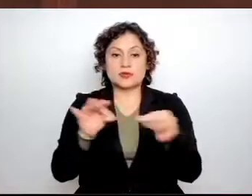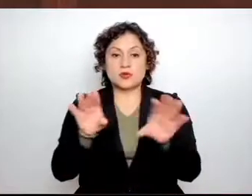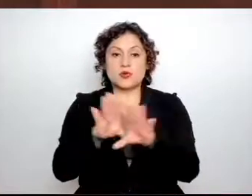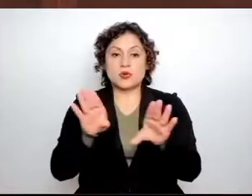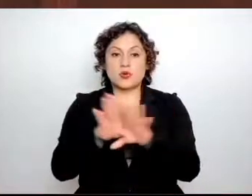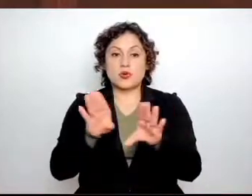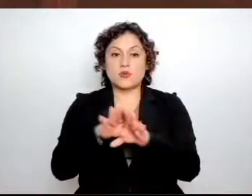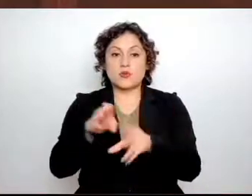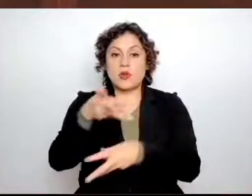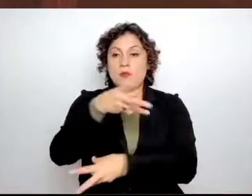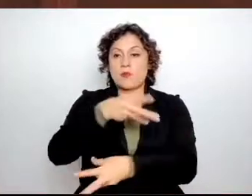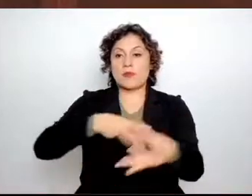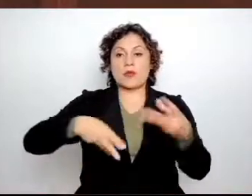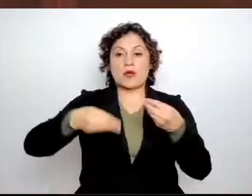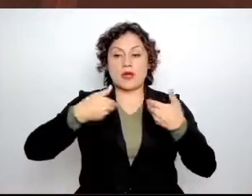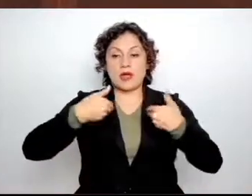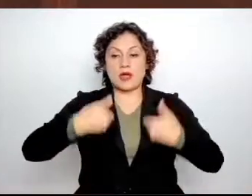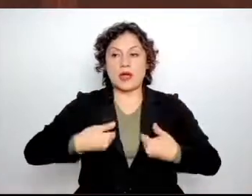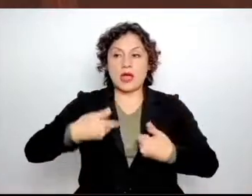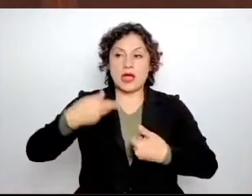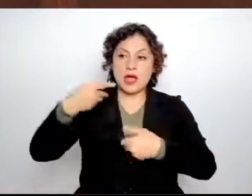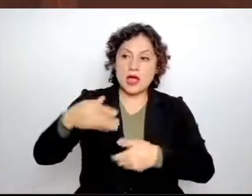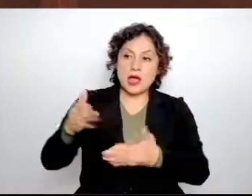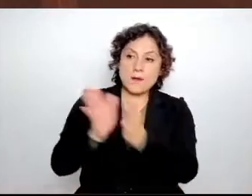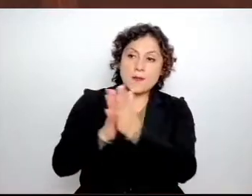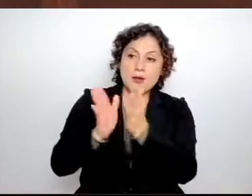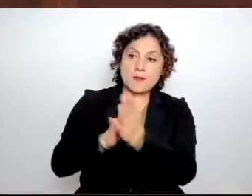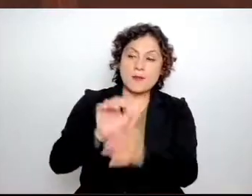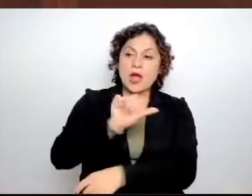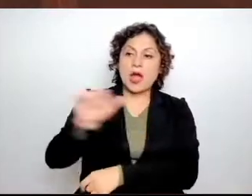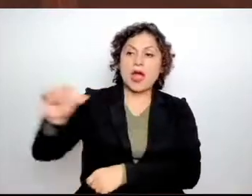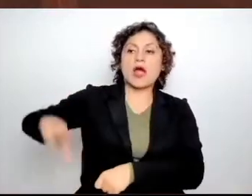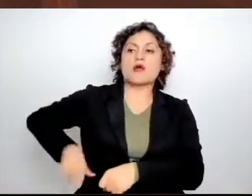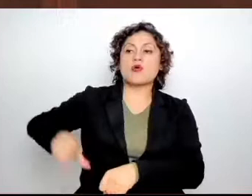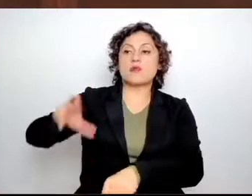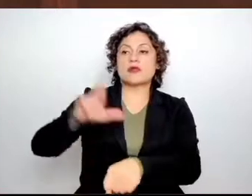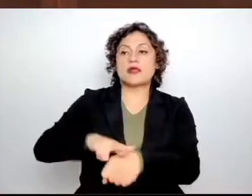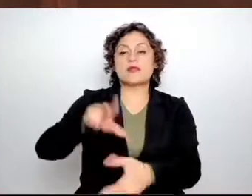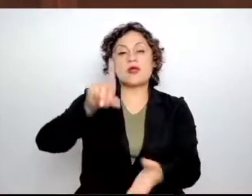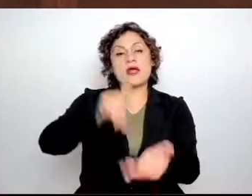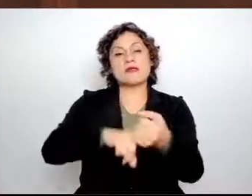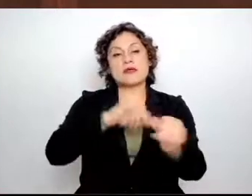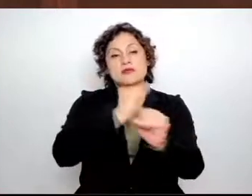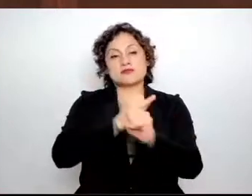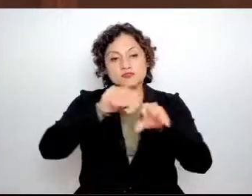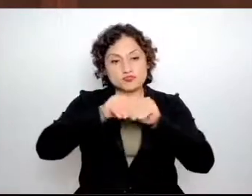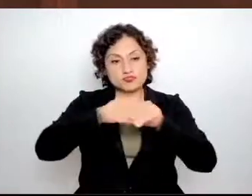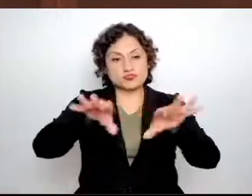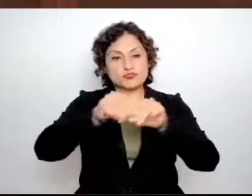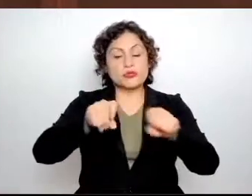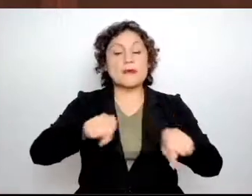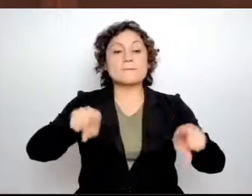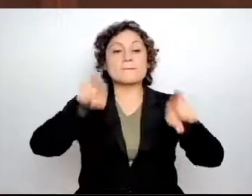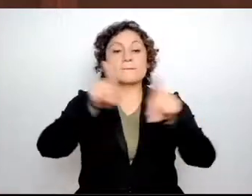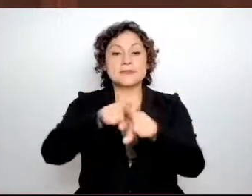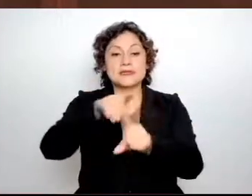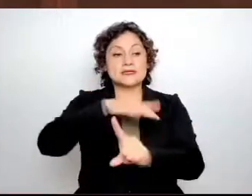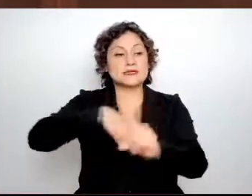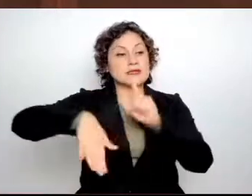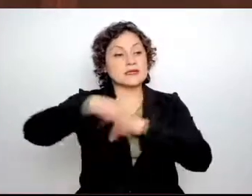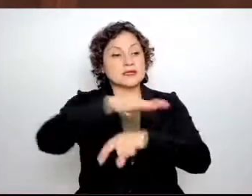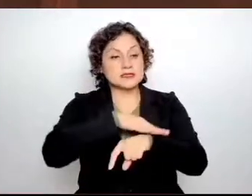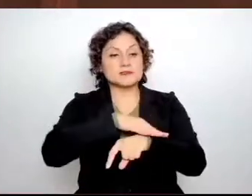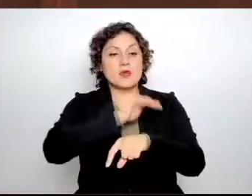imagen personal del gobernador en redes sociales y también hacen trabajo de estructura territorial por